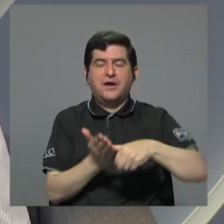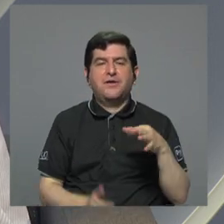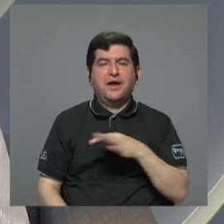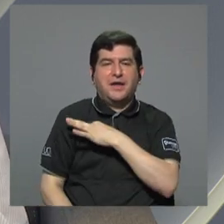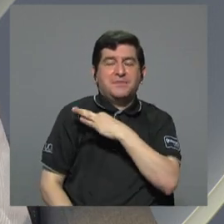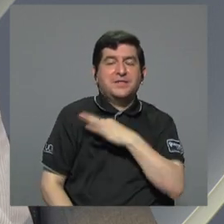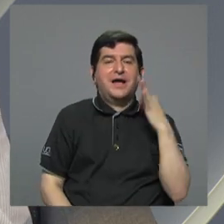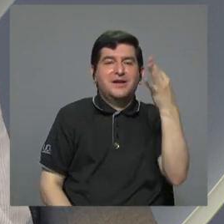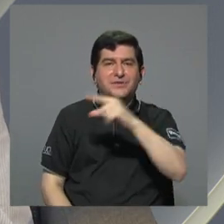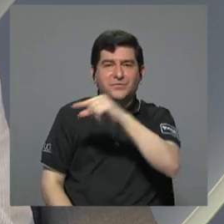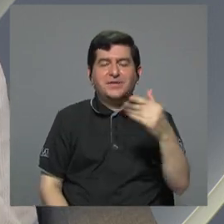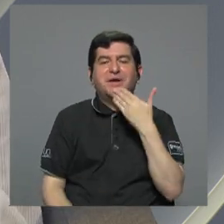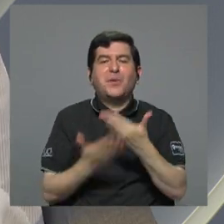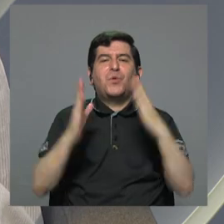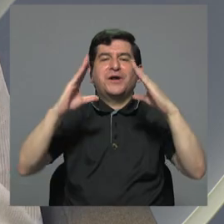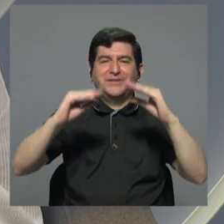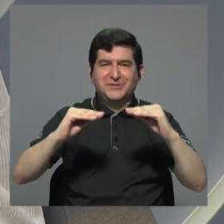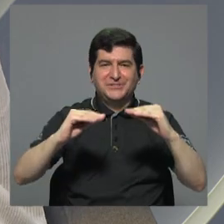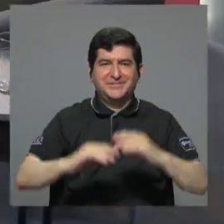semana muy buenas noches